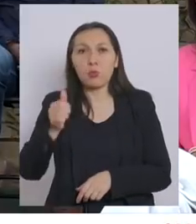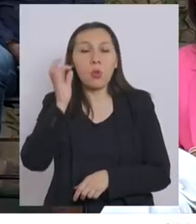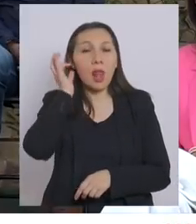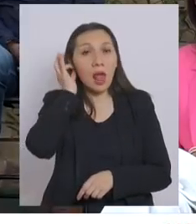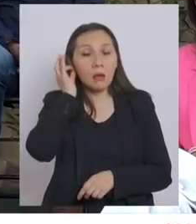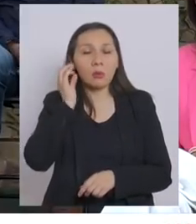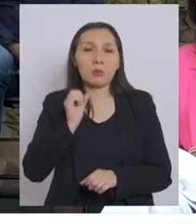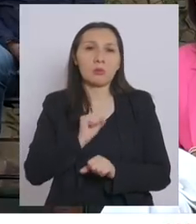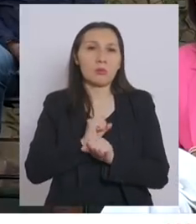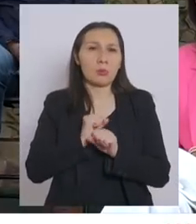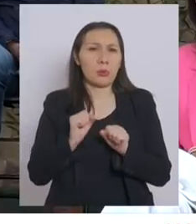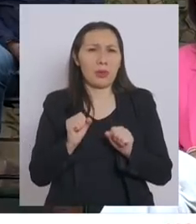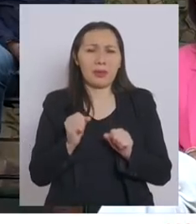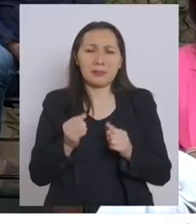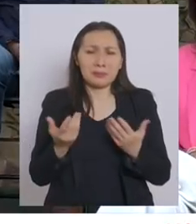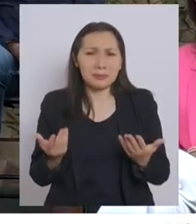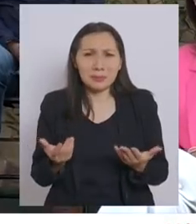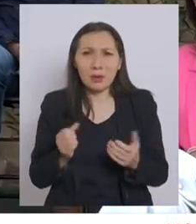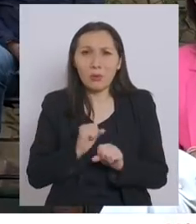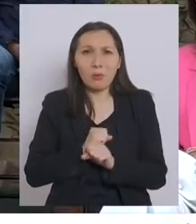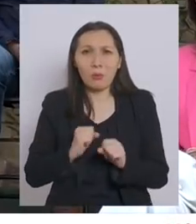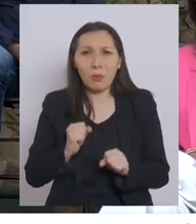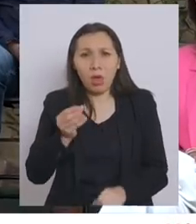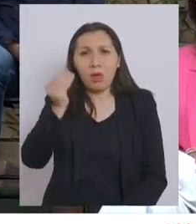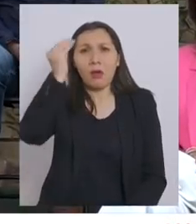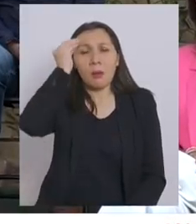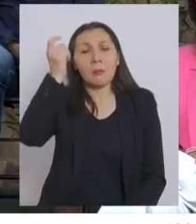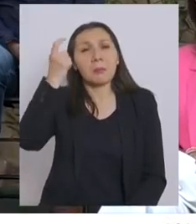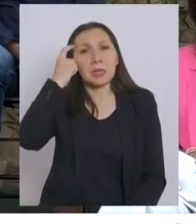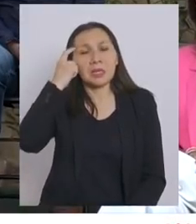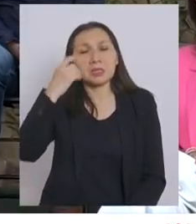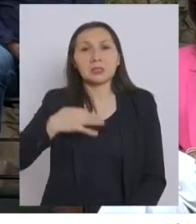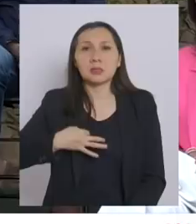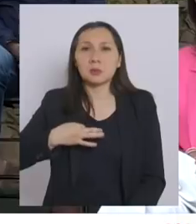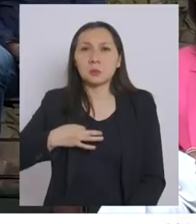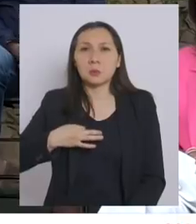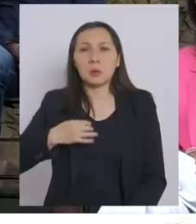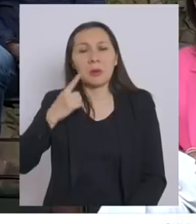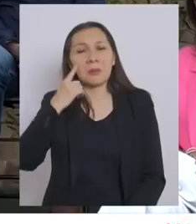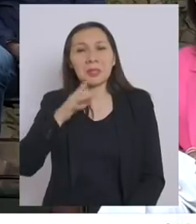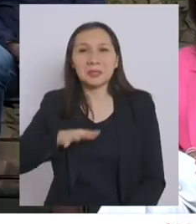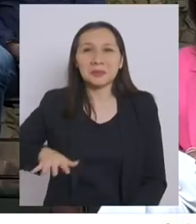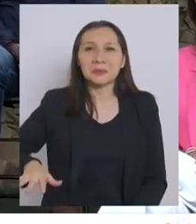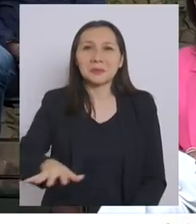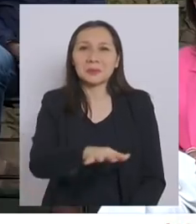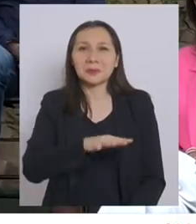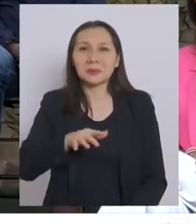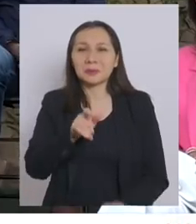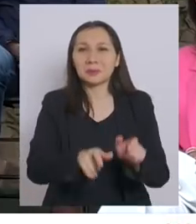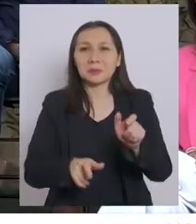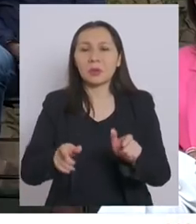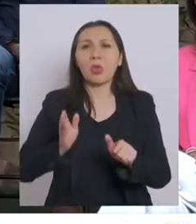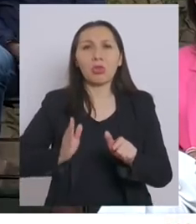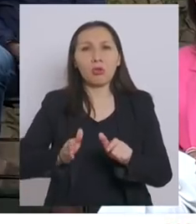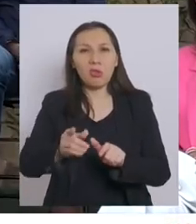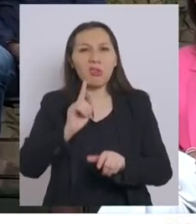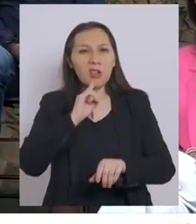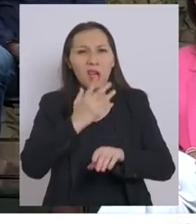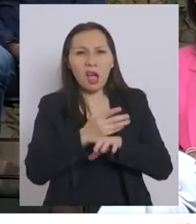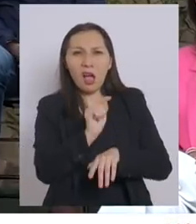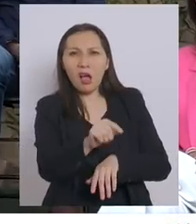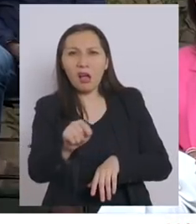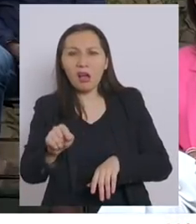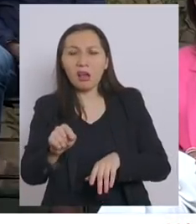y menos aún no se puede considerar civilizada a una sociedad en la que aún se mantengan